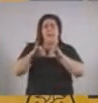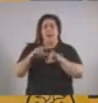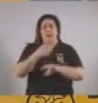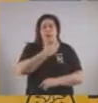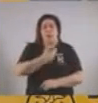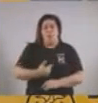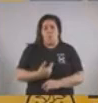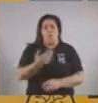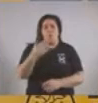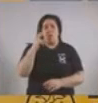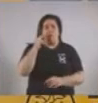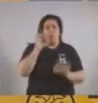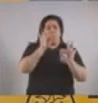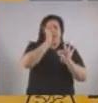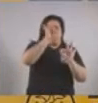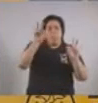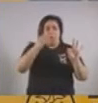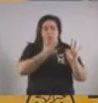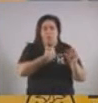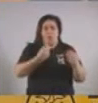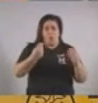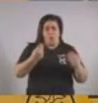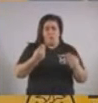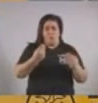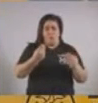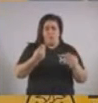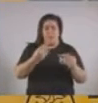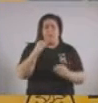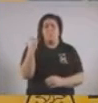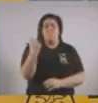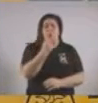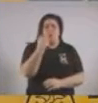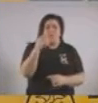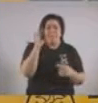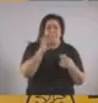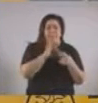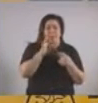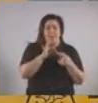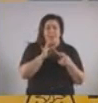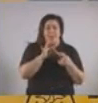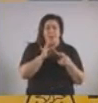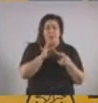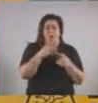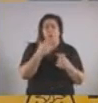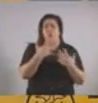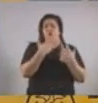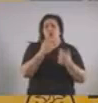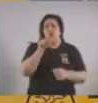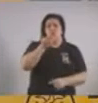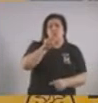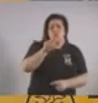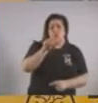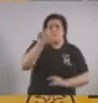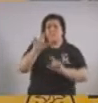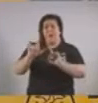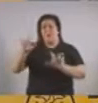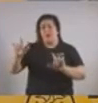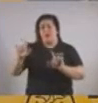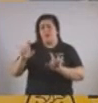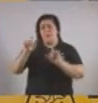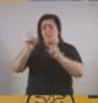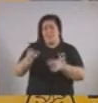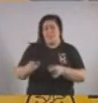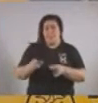importante que todos los testeen, por su cuidado de salud, pero por la salud de todos. O sea, si estuviste en